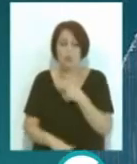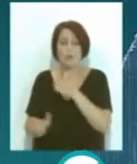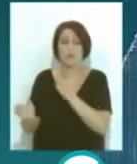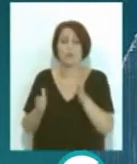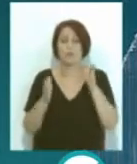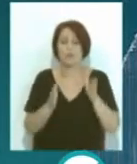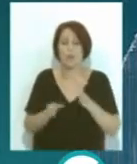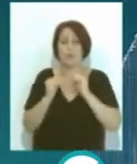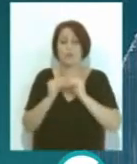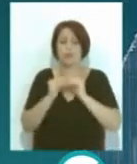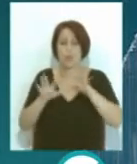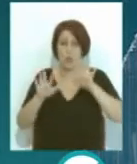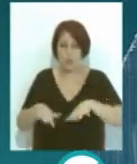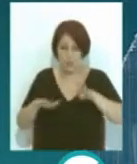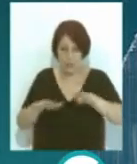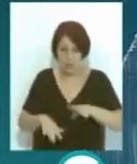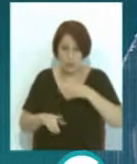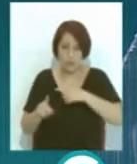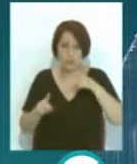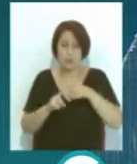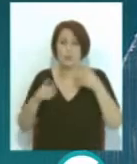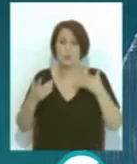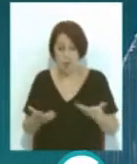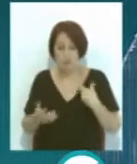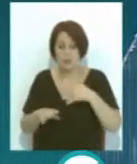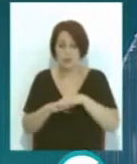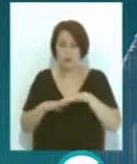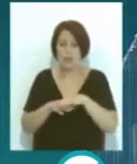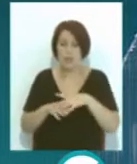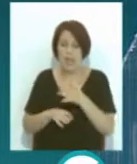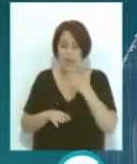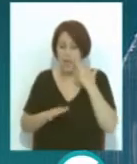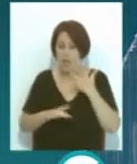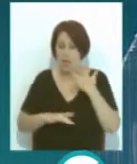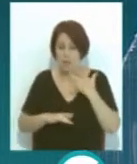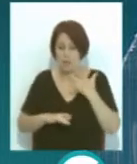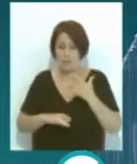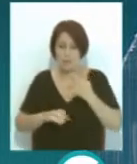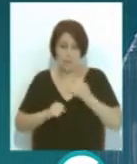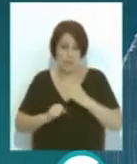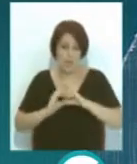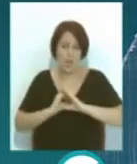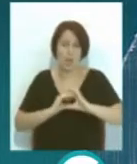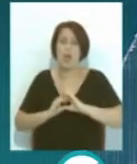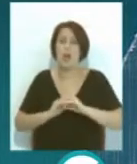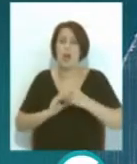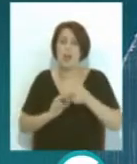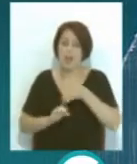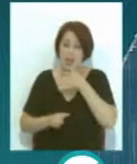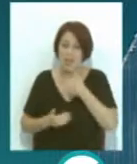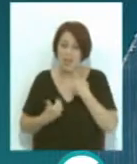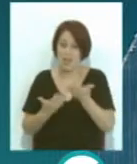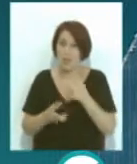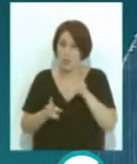plazo de ejecución de nueve meses el objetivo aportar una nueva red de saneamiento y abastecimiento